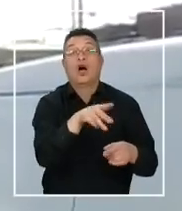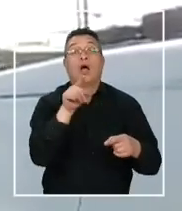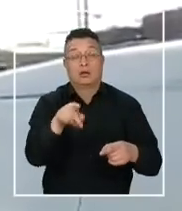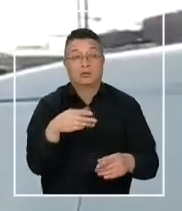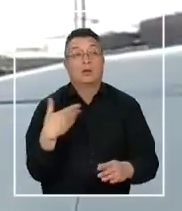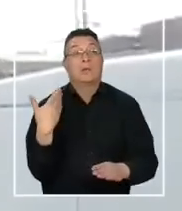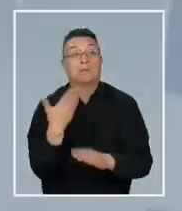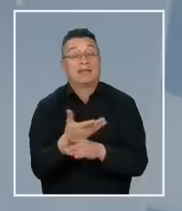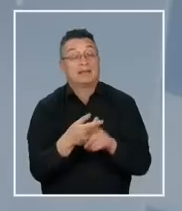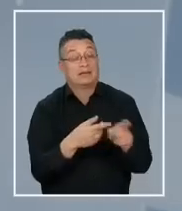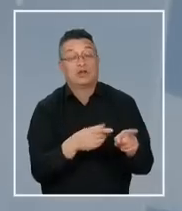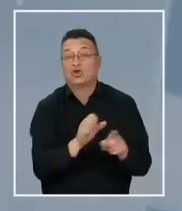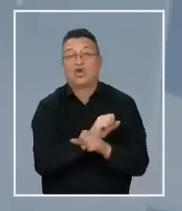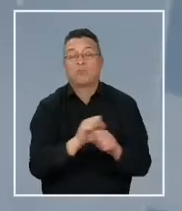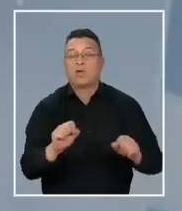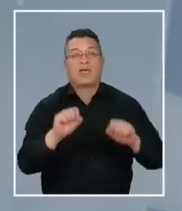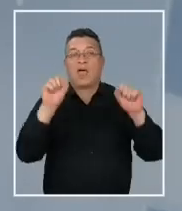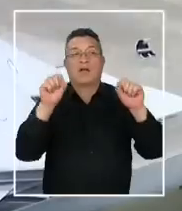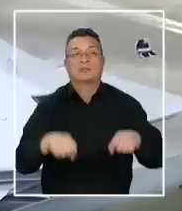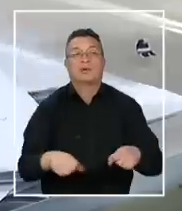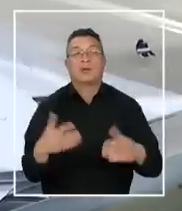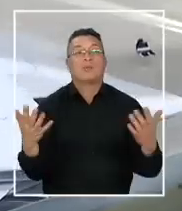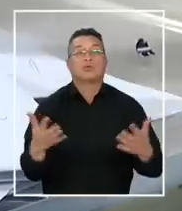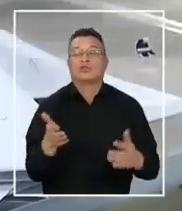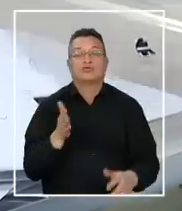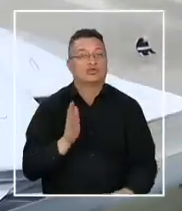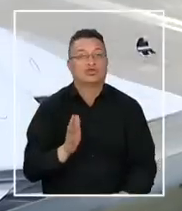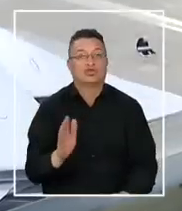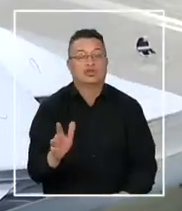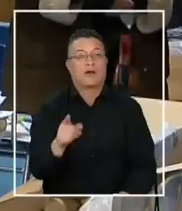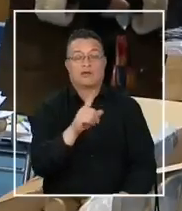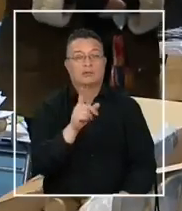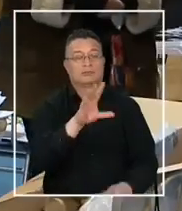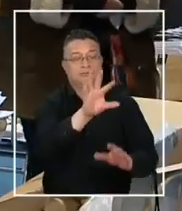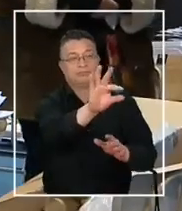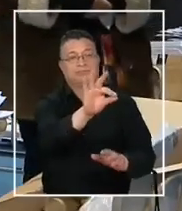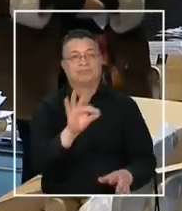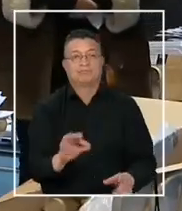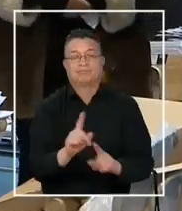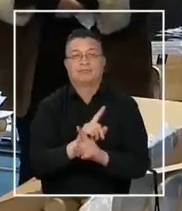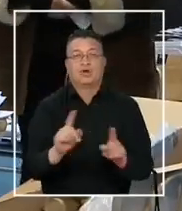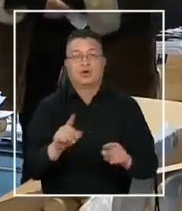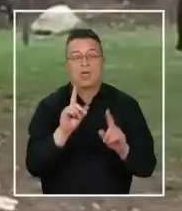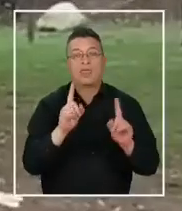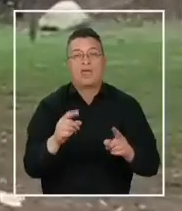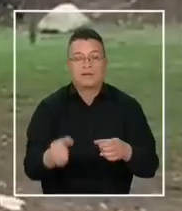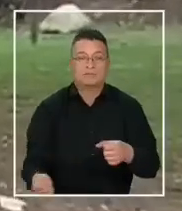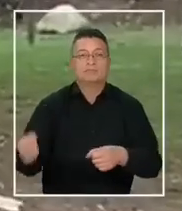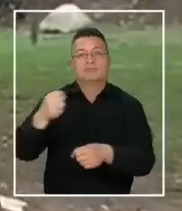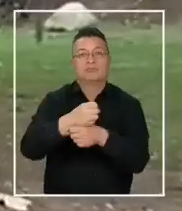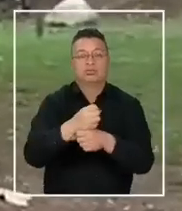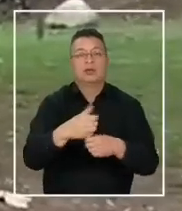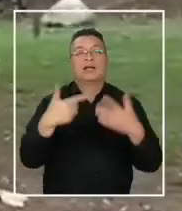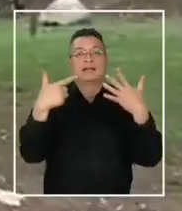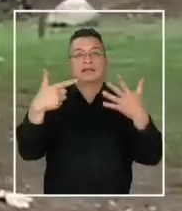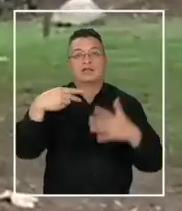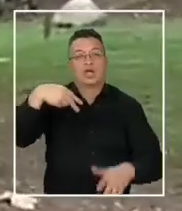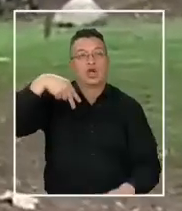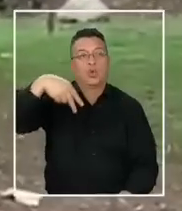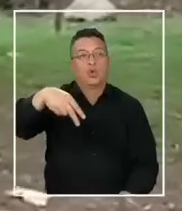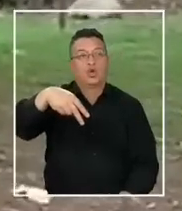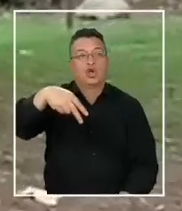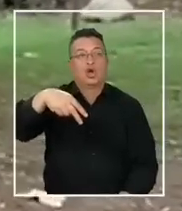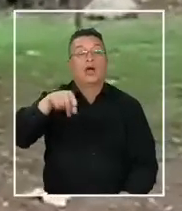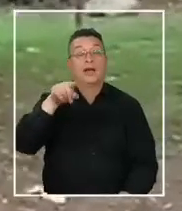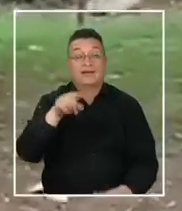su petición no podía ser aceptada porque aún no era ungido, lo que lo obliga a asumir el próximo 7 de junio. Solo